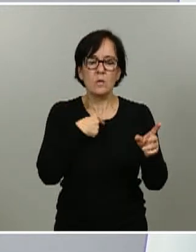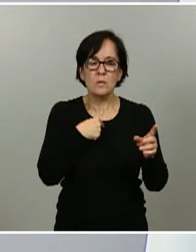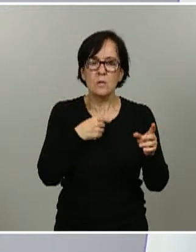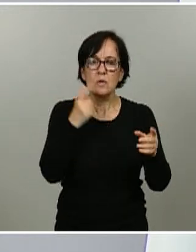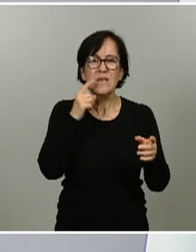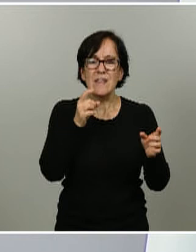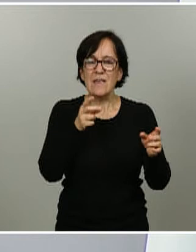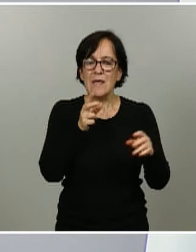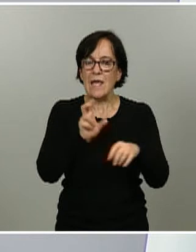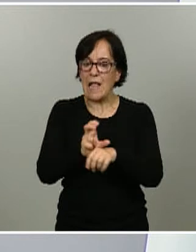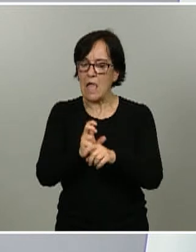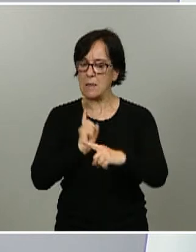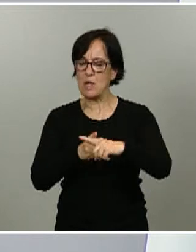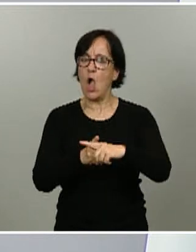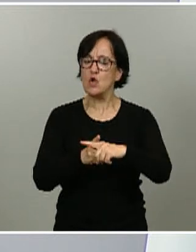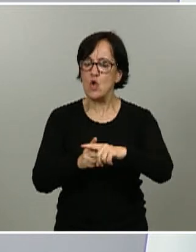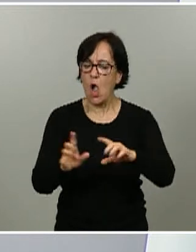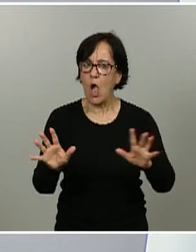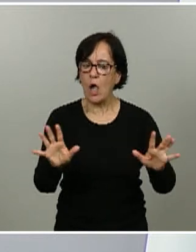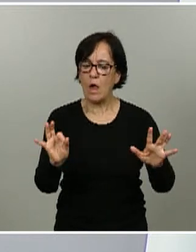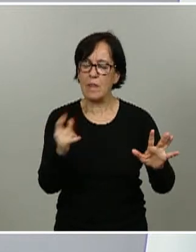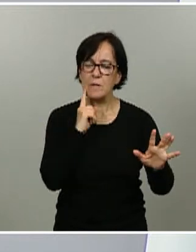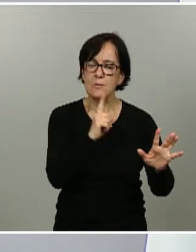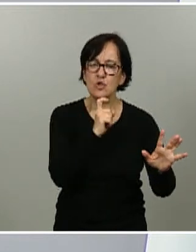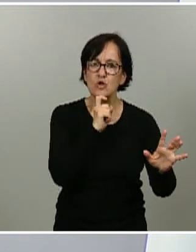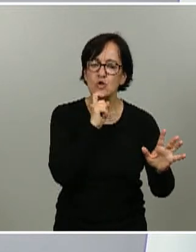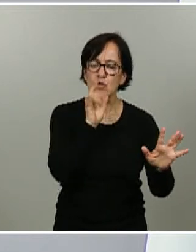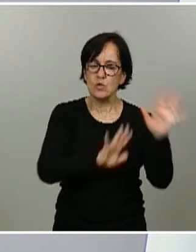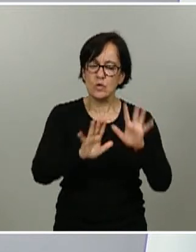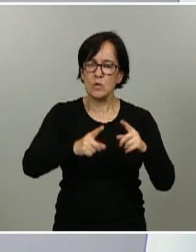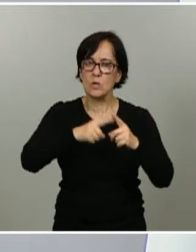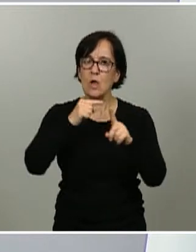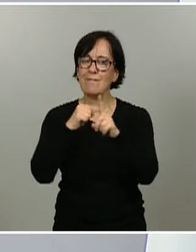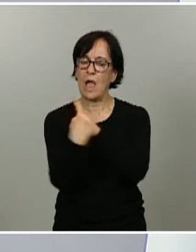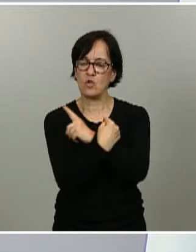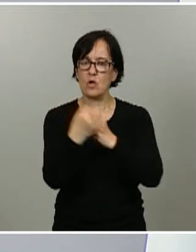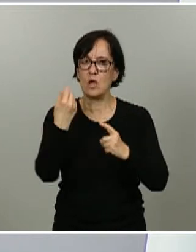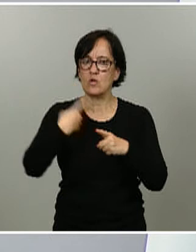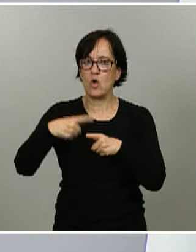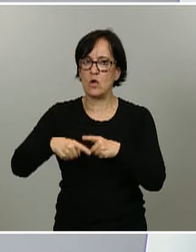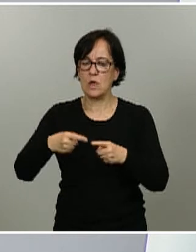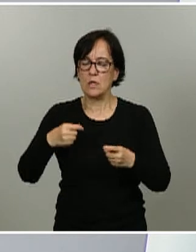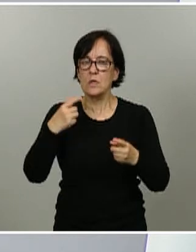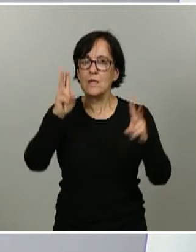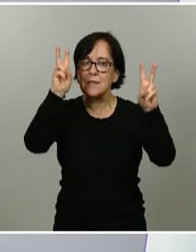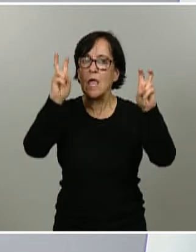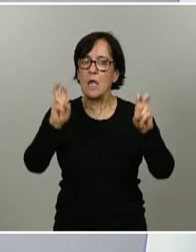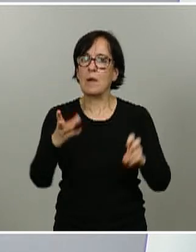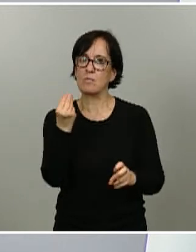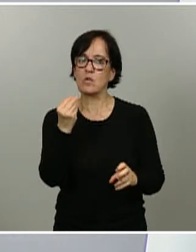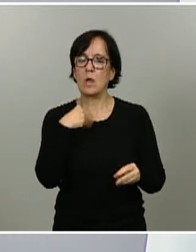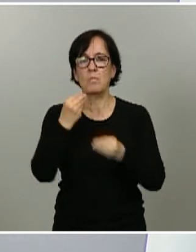decisiones muy complejas en las que hay que tener en cuenta muchos factores en las que hay que valorar muchas cuestiones y por eso lo hacemos